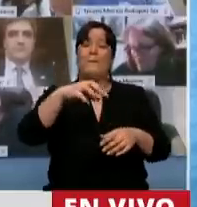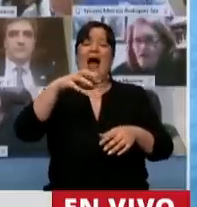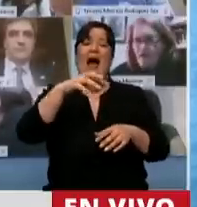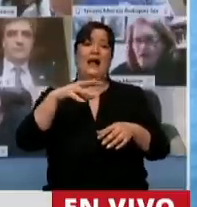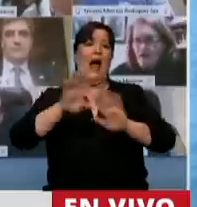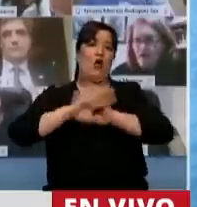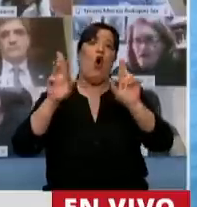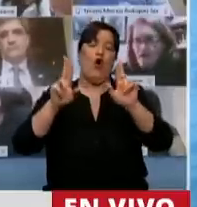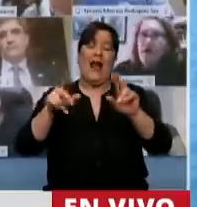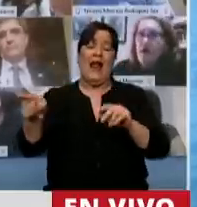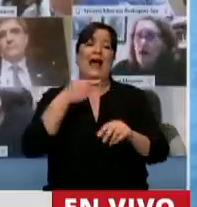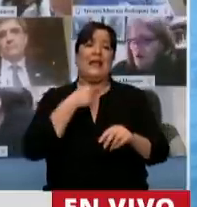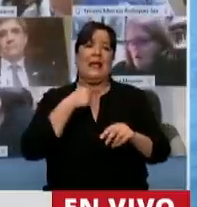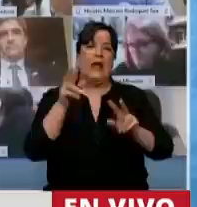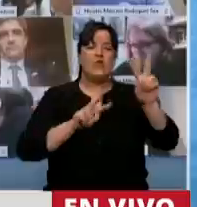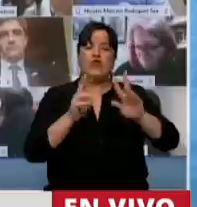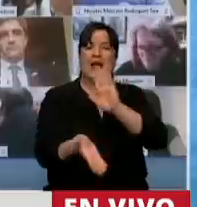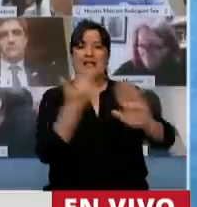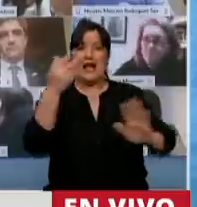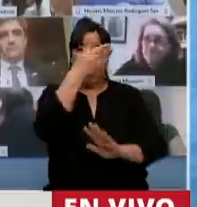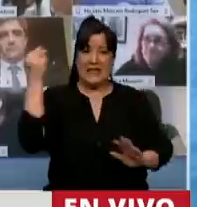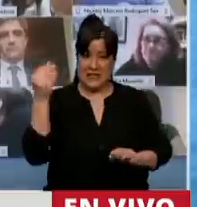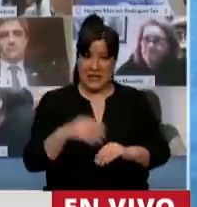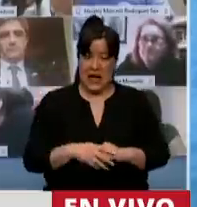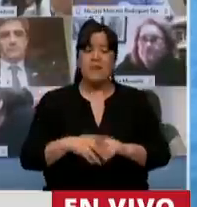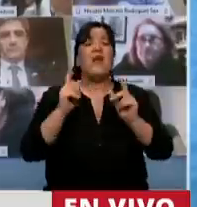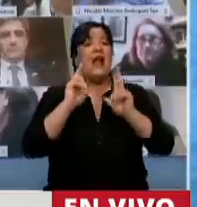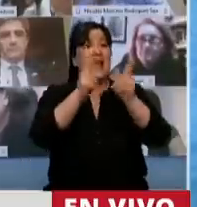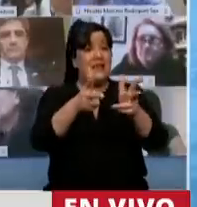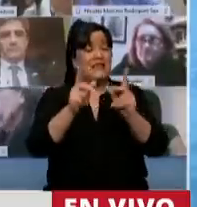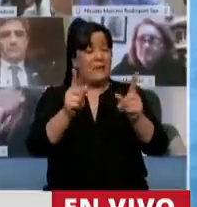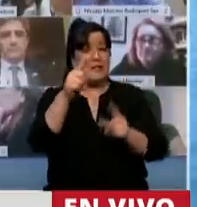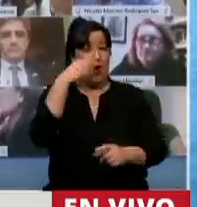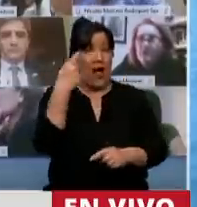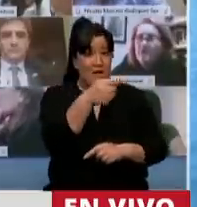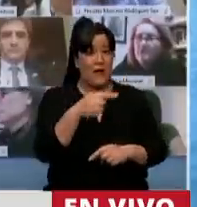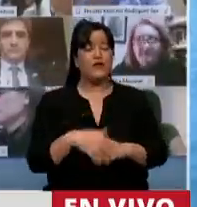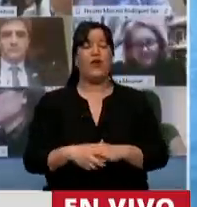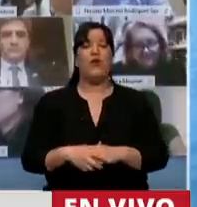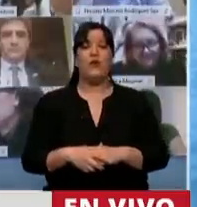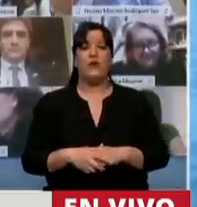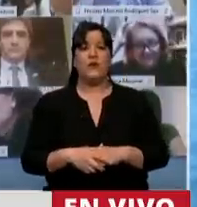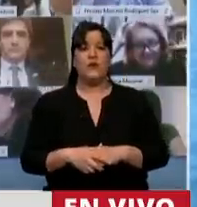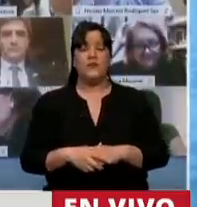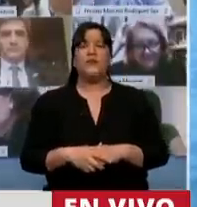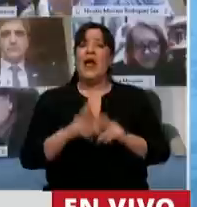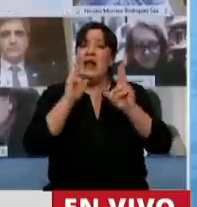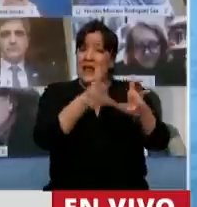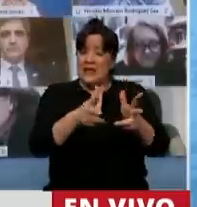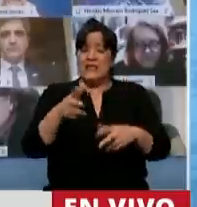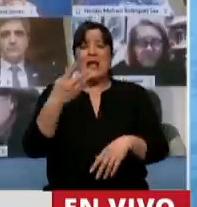Cristina y de la Cámpora, le están diciendo a Alberto Fernández que no deje que la